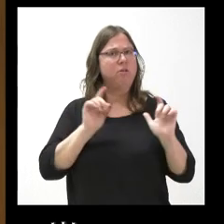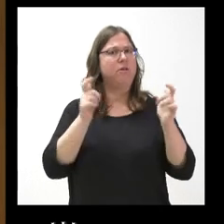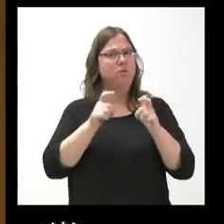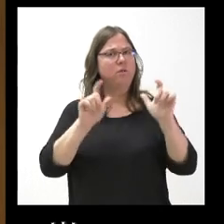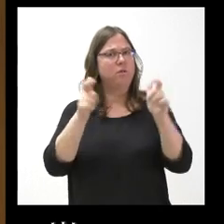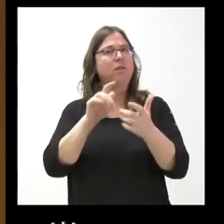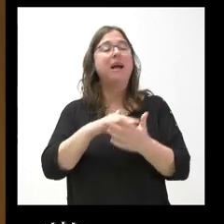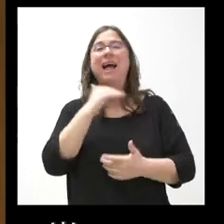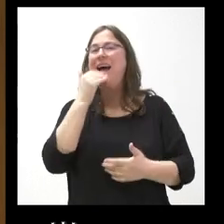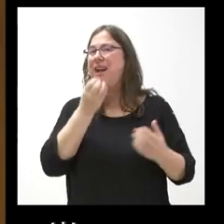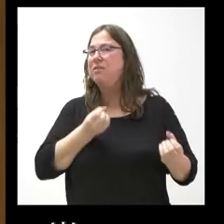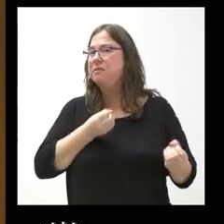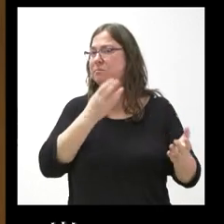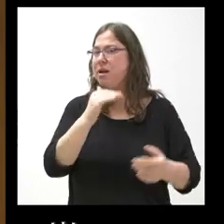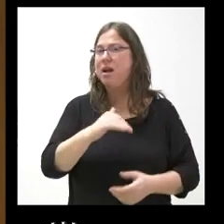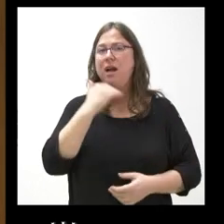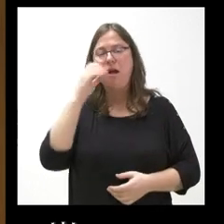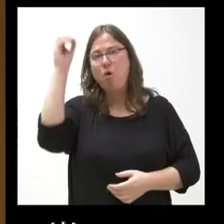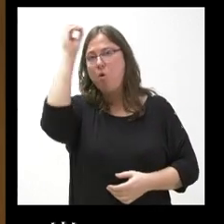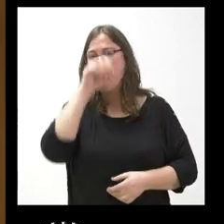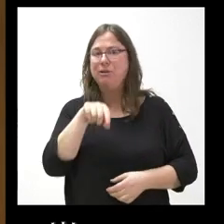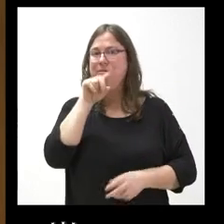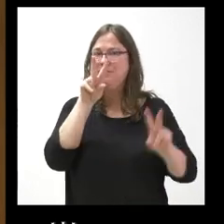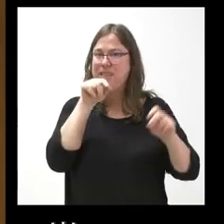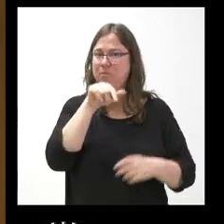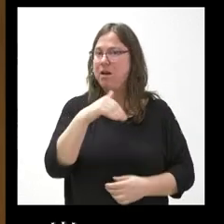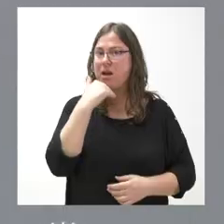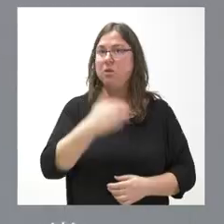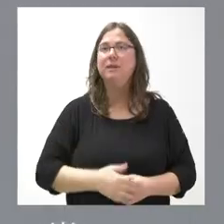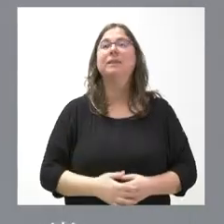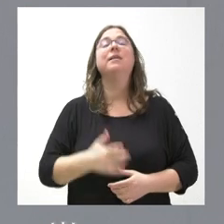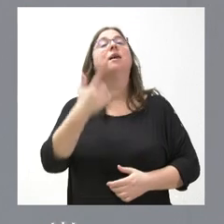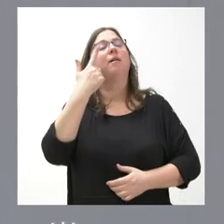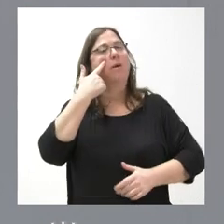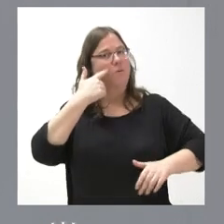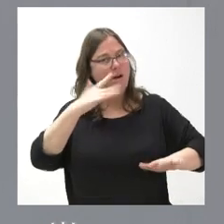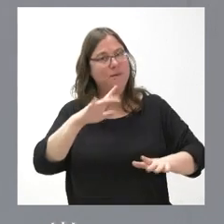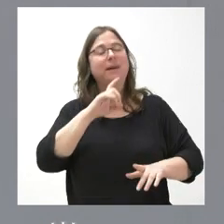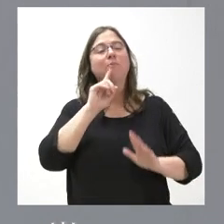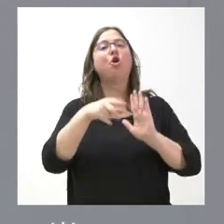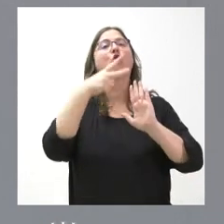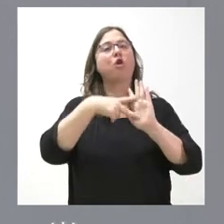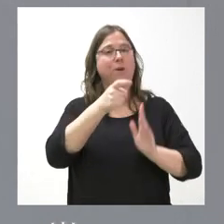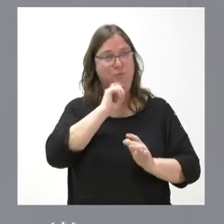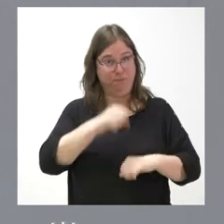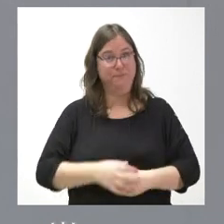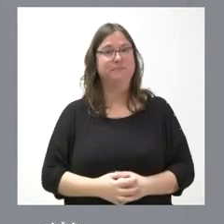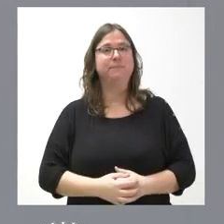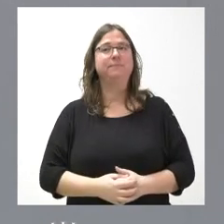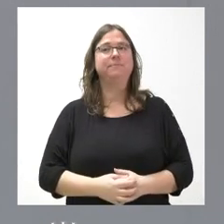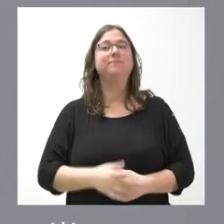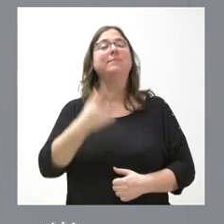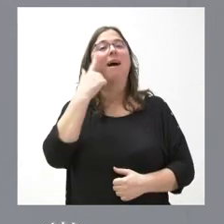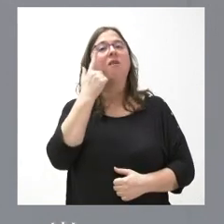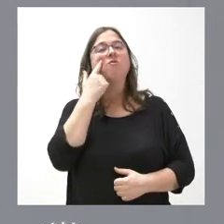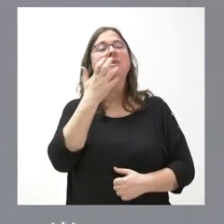tema, ¿no le han trasladado una postura sobre este aspecto en concreto? SEÑOR Vamos a ver exactamente cómo queda la normativa y vamos a ver